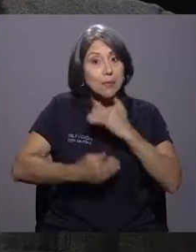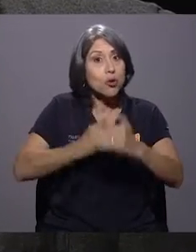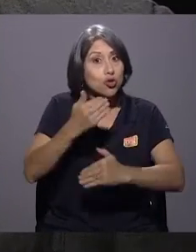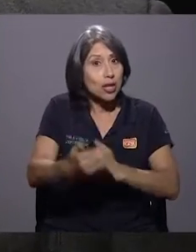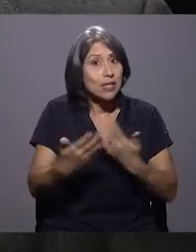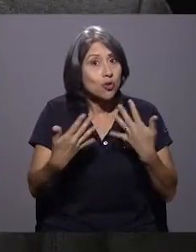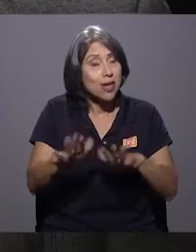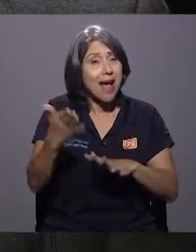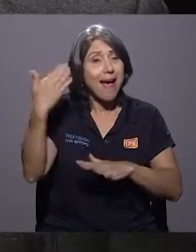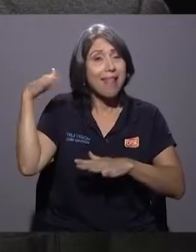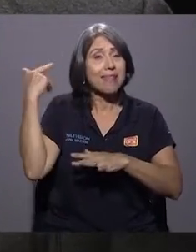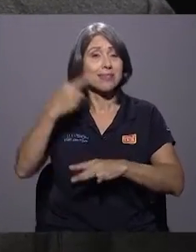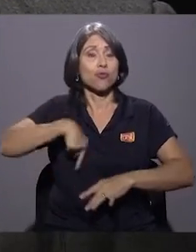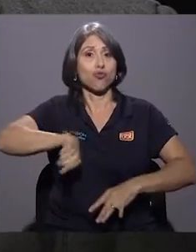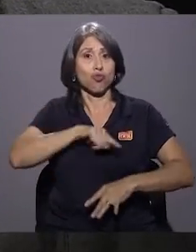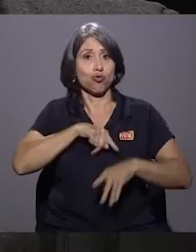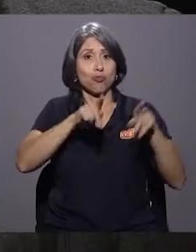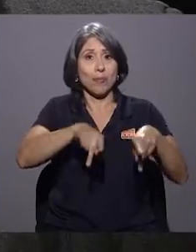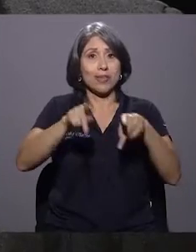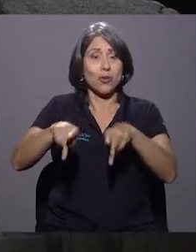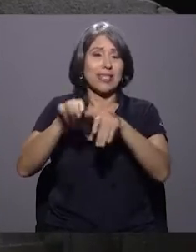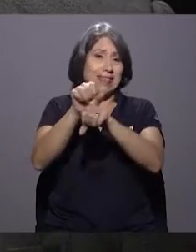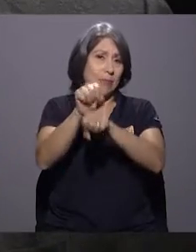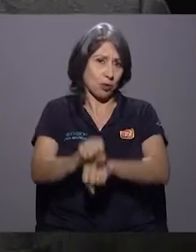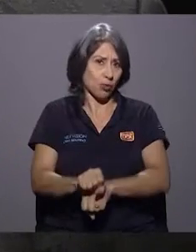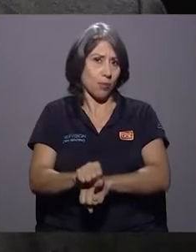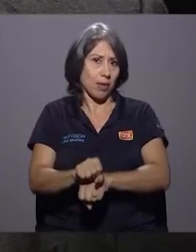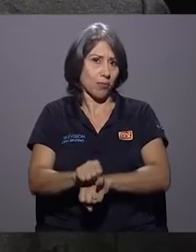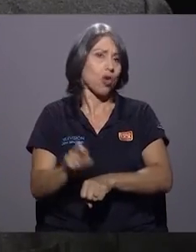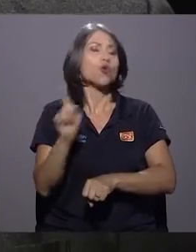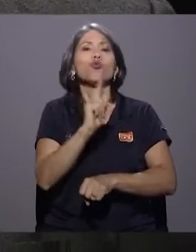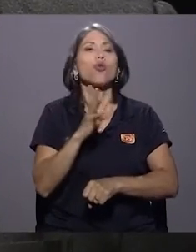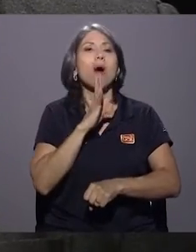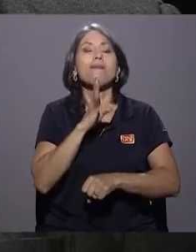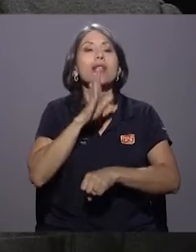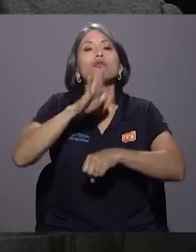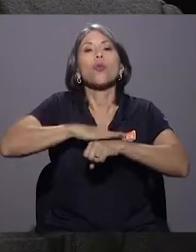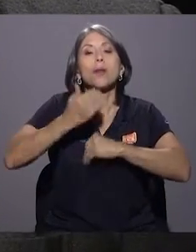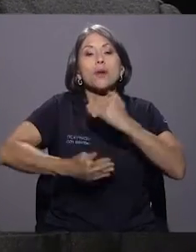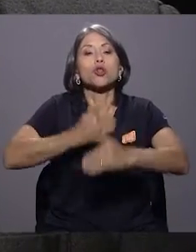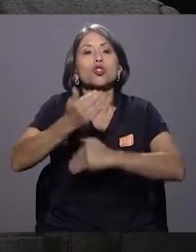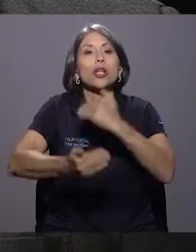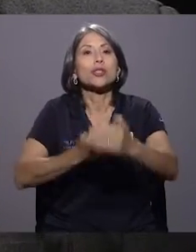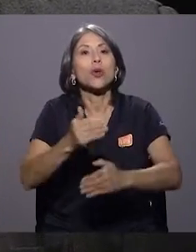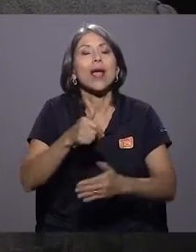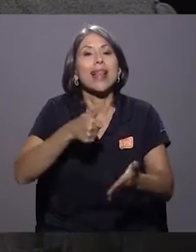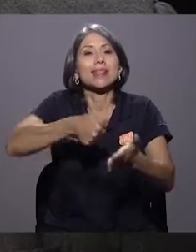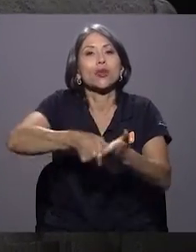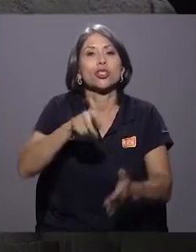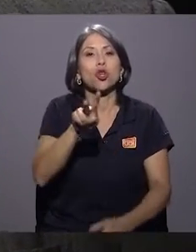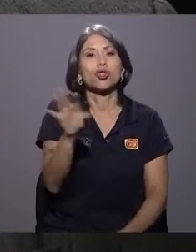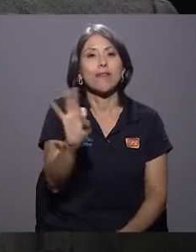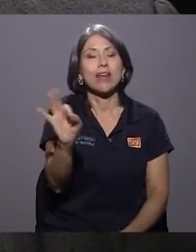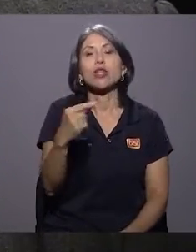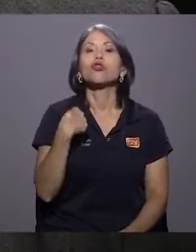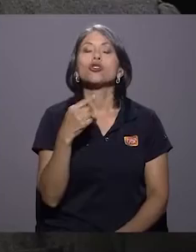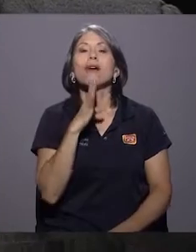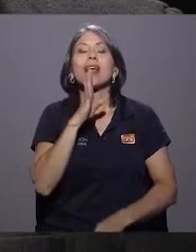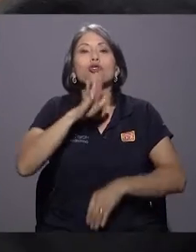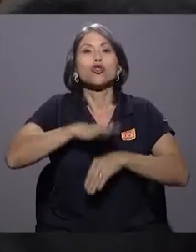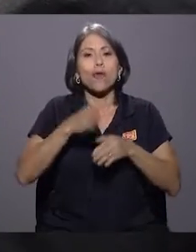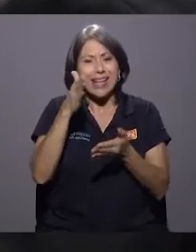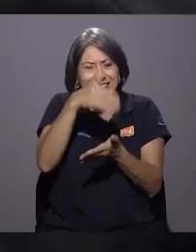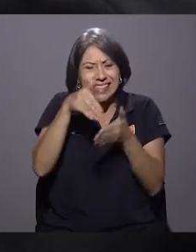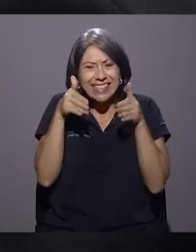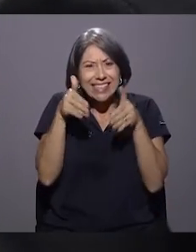proceso nos habíamos acostumbrado como personas, y no me refiero al proceso propiamente de las elecciones del 2 de febrero, me refiero al proceso de descentralización,